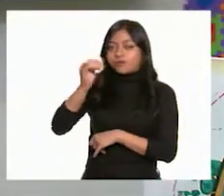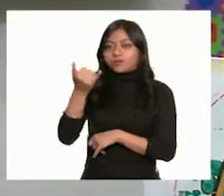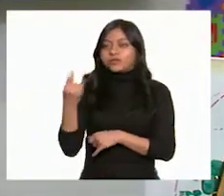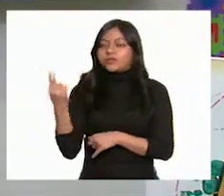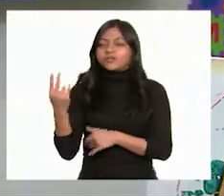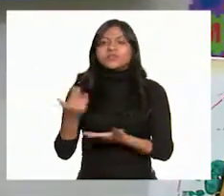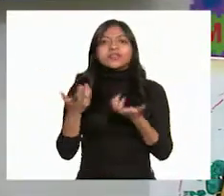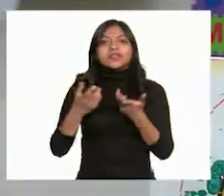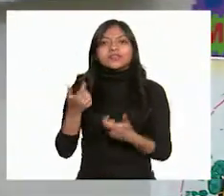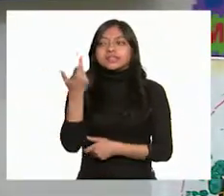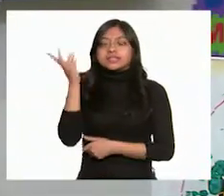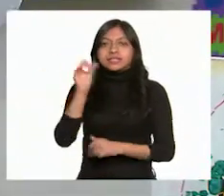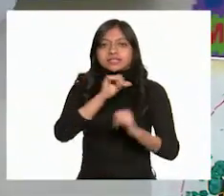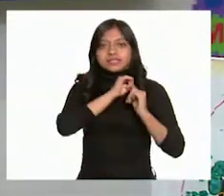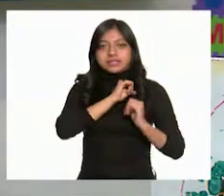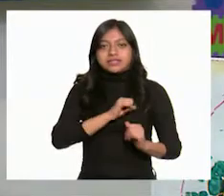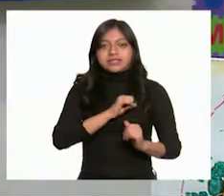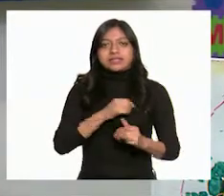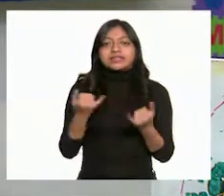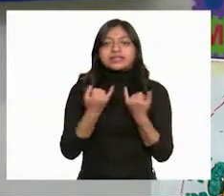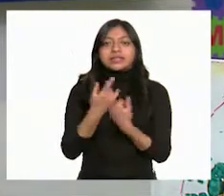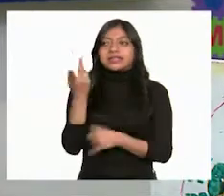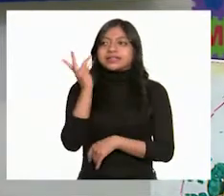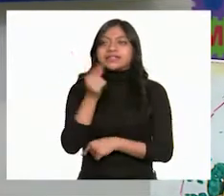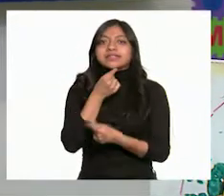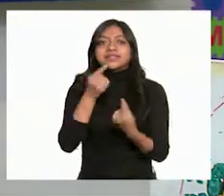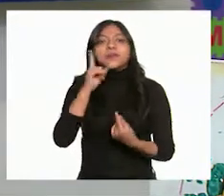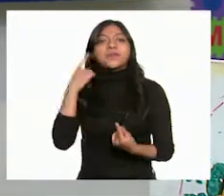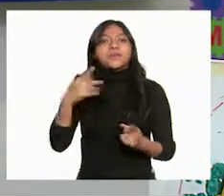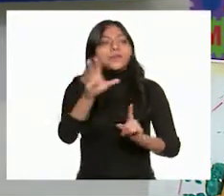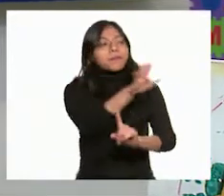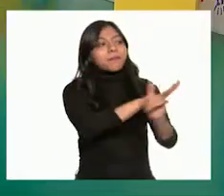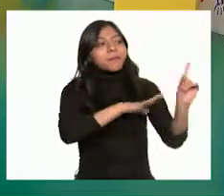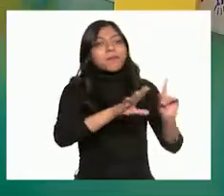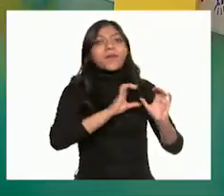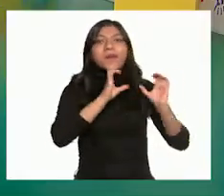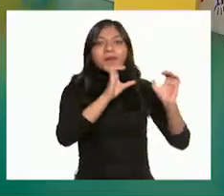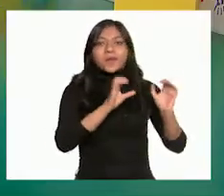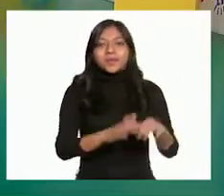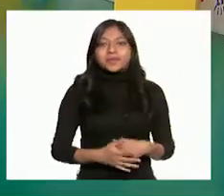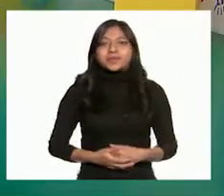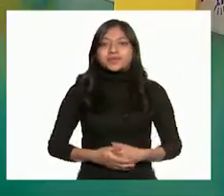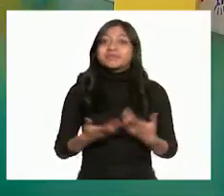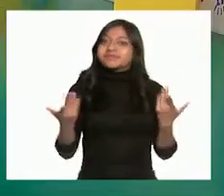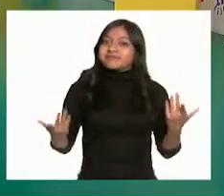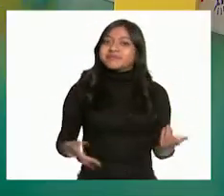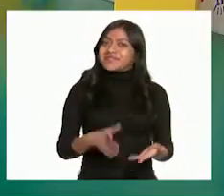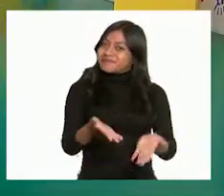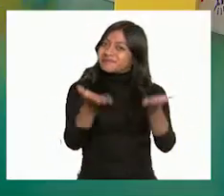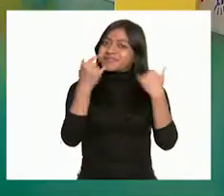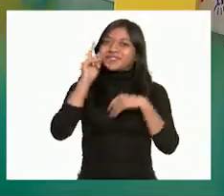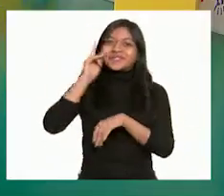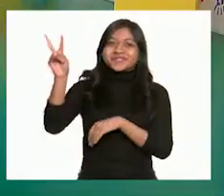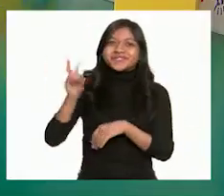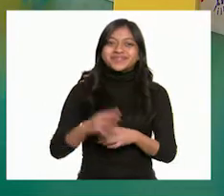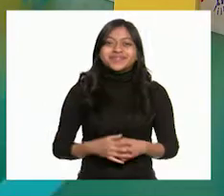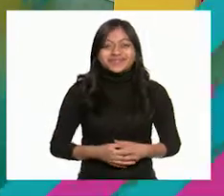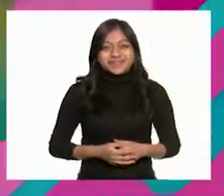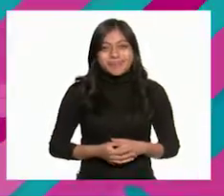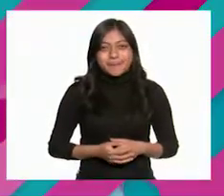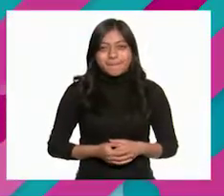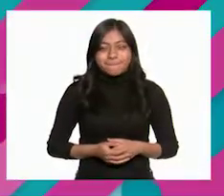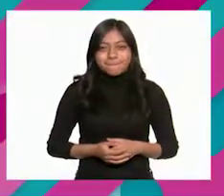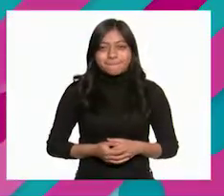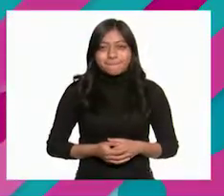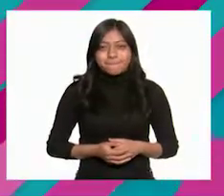junto a las autoridades, también con unos niños y niñas a favor del medio ambiente? Perfecto, me parece una gran idea. Vayamos a verlo. ¡Vamos a verlo!